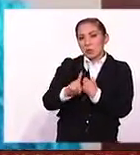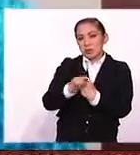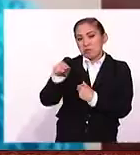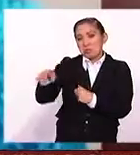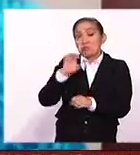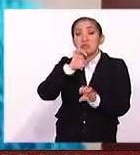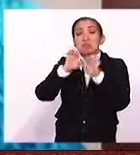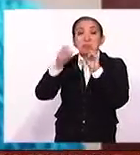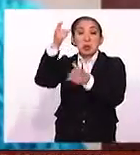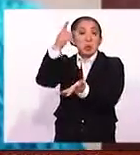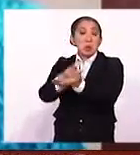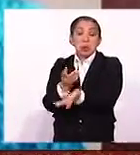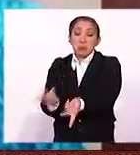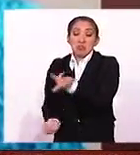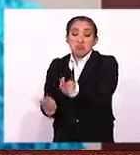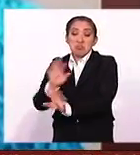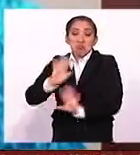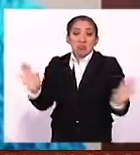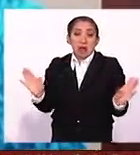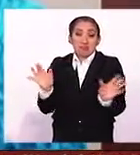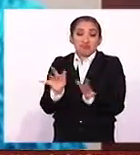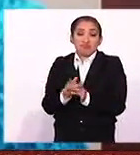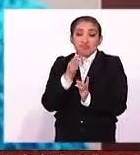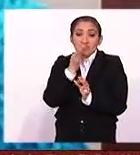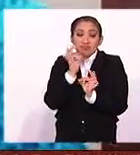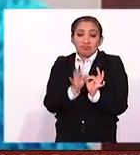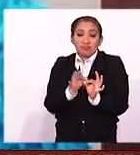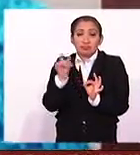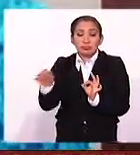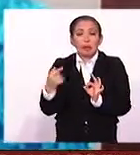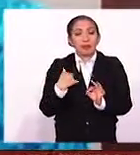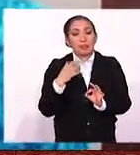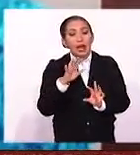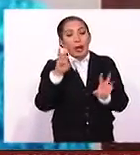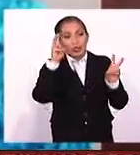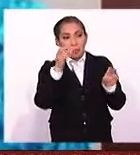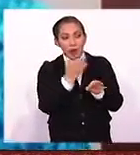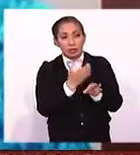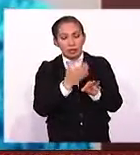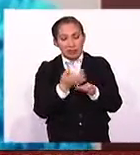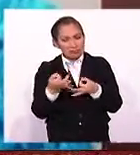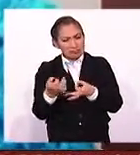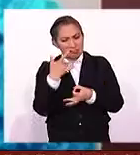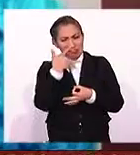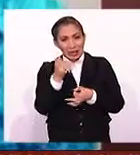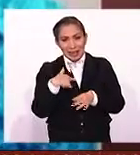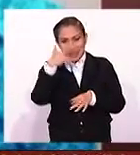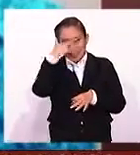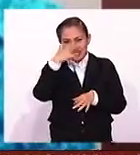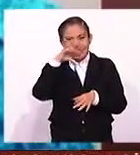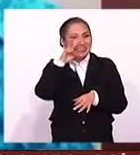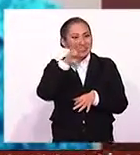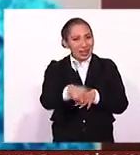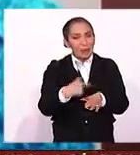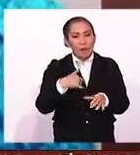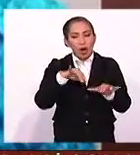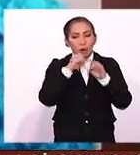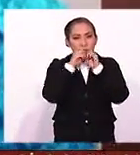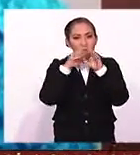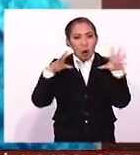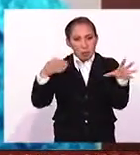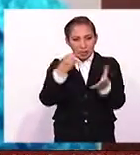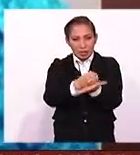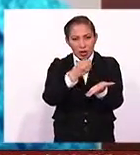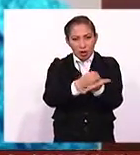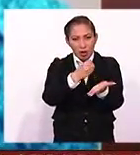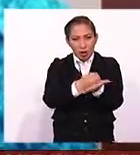legales, pero evidentemente hay muchos puntos de vista y sin duda alguna este tema sigue llamando la atención. Anoche lo vimos en la entrega de Los Globos de Oro,